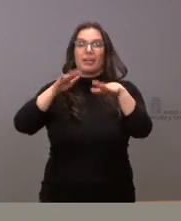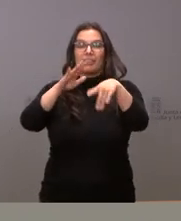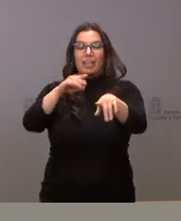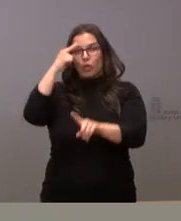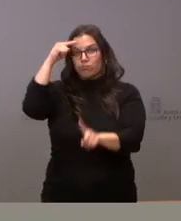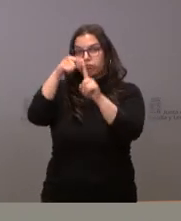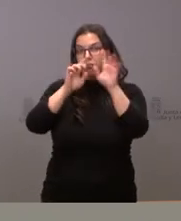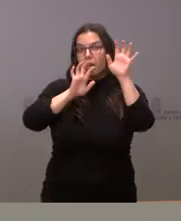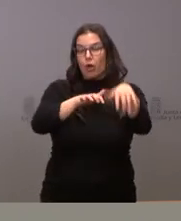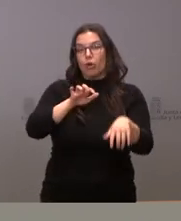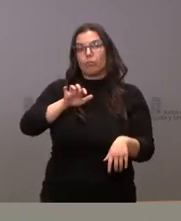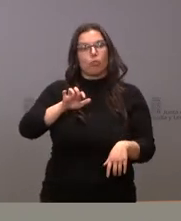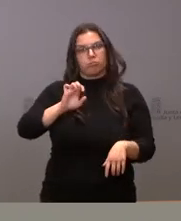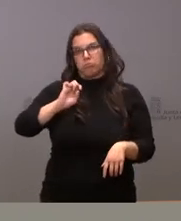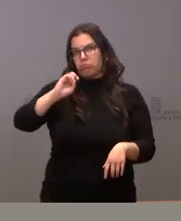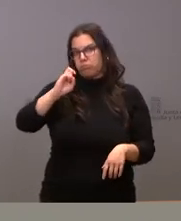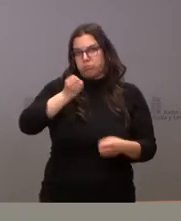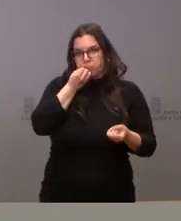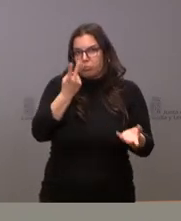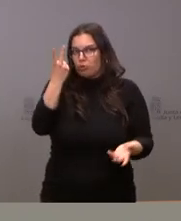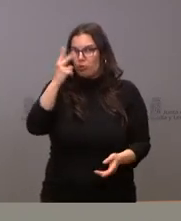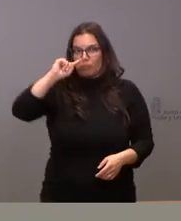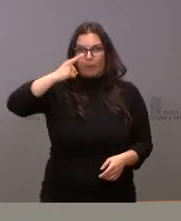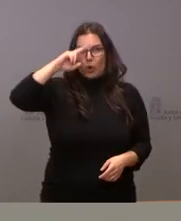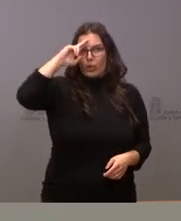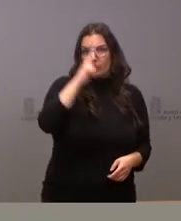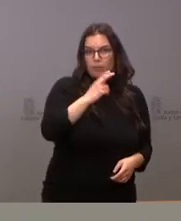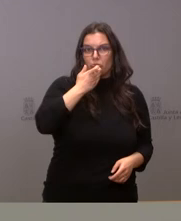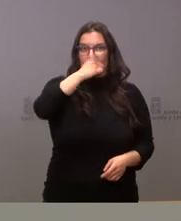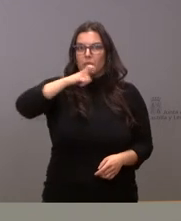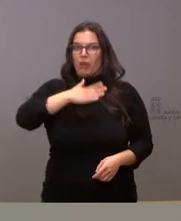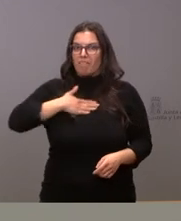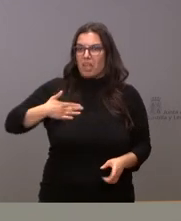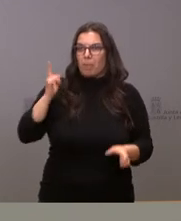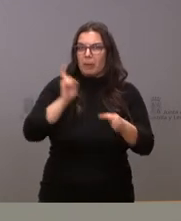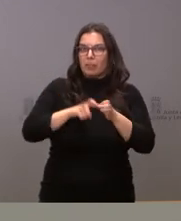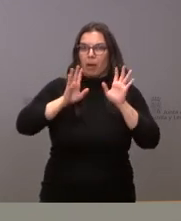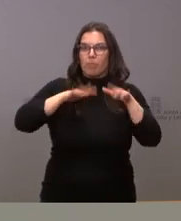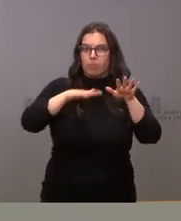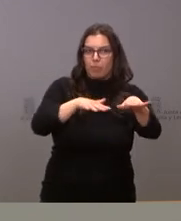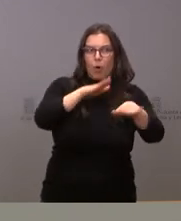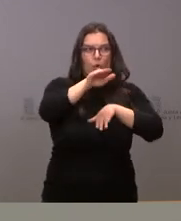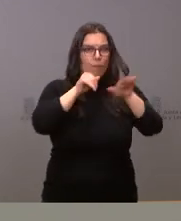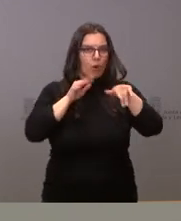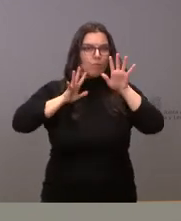consideración primero respeto a todas las personas que deseen manifestarse y a todas las personas que deseen convocar esa